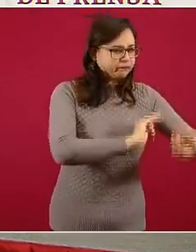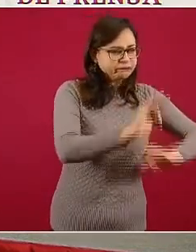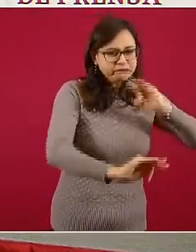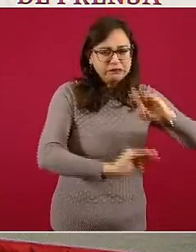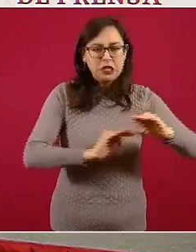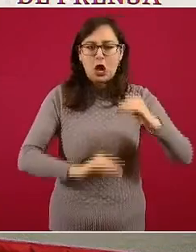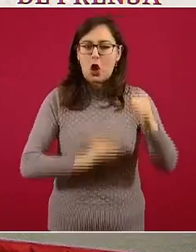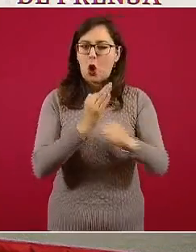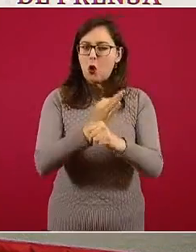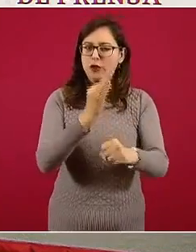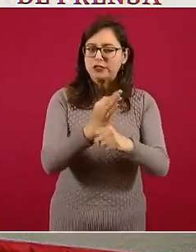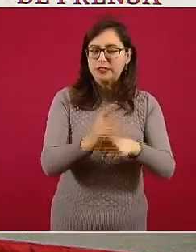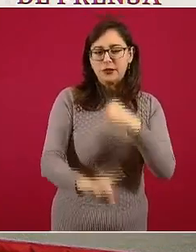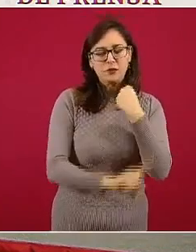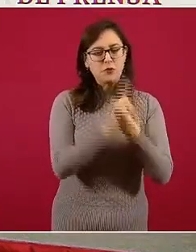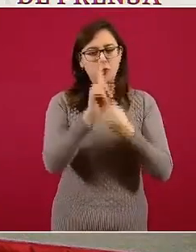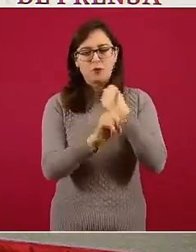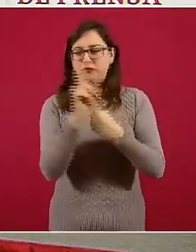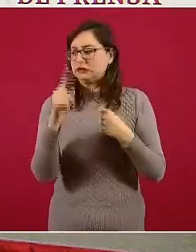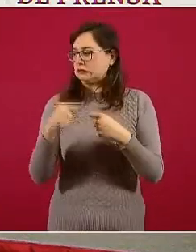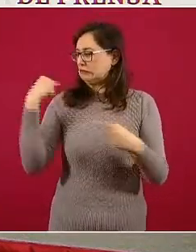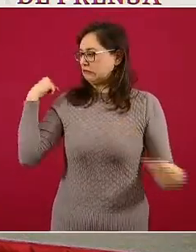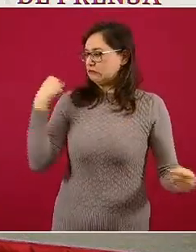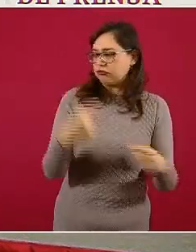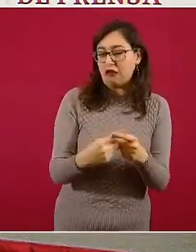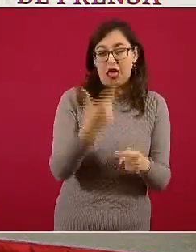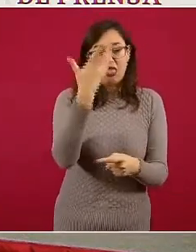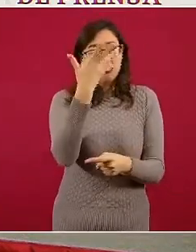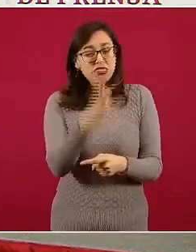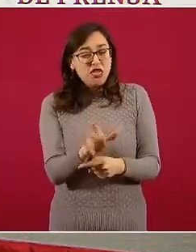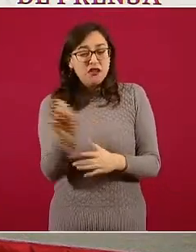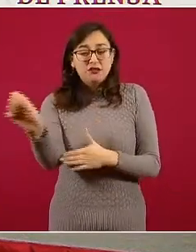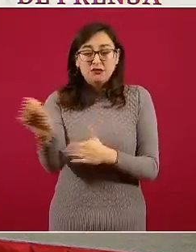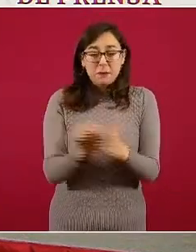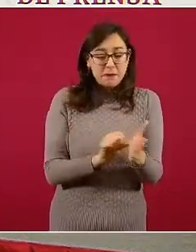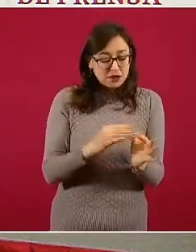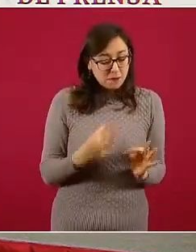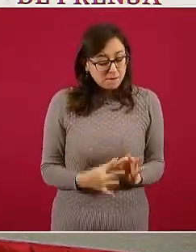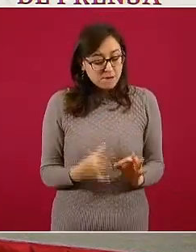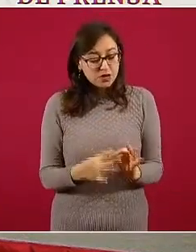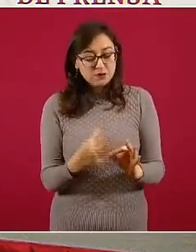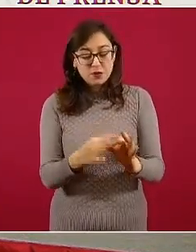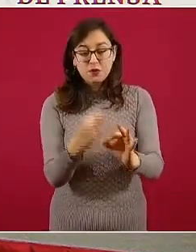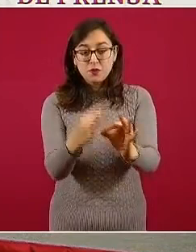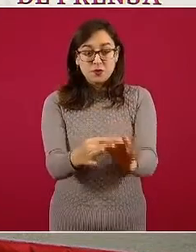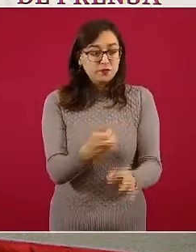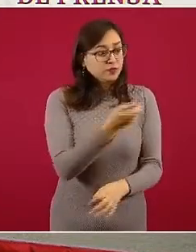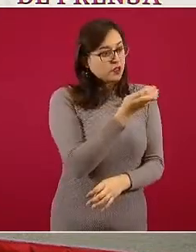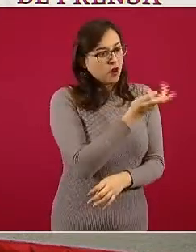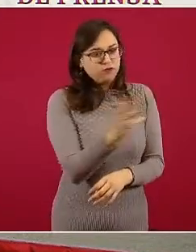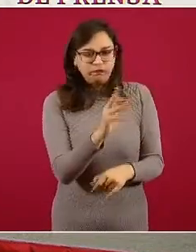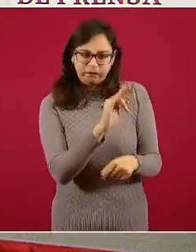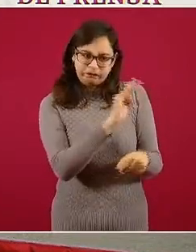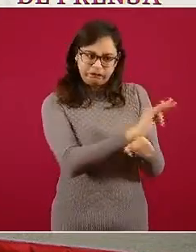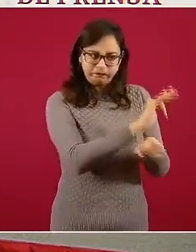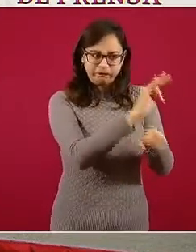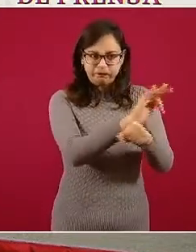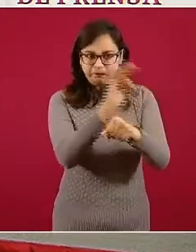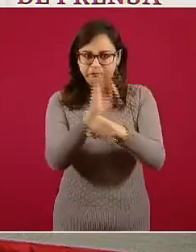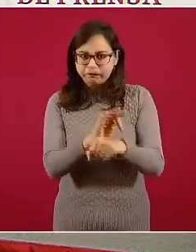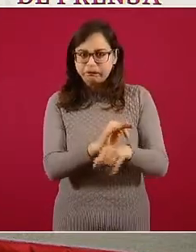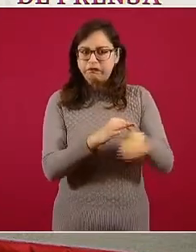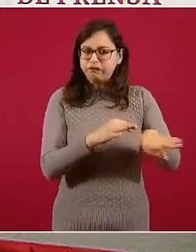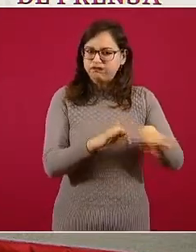en este problema que ya llevamos más de 10 meses y que ahí con una solidaridad importante, con